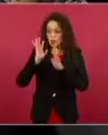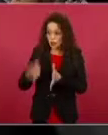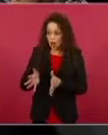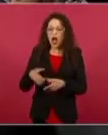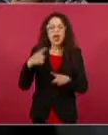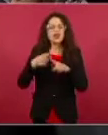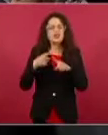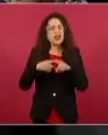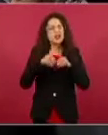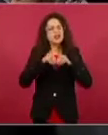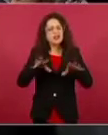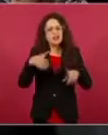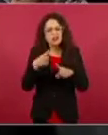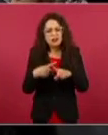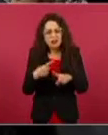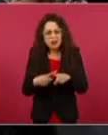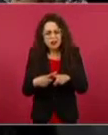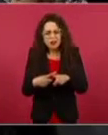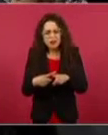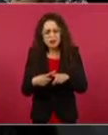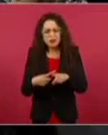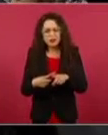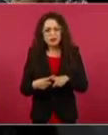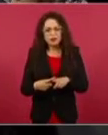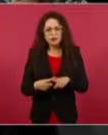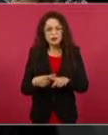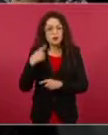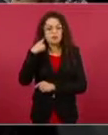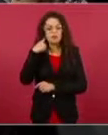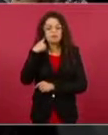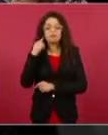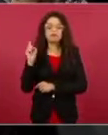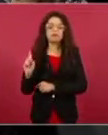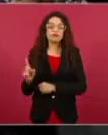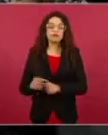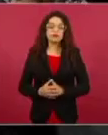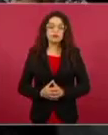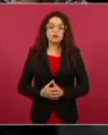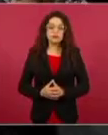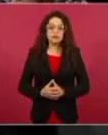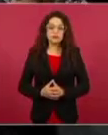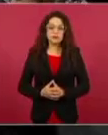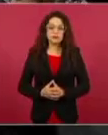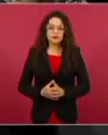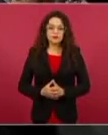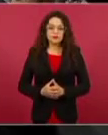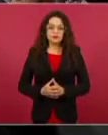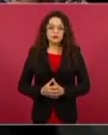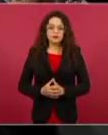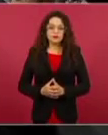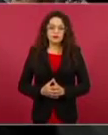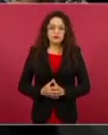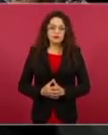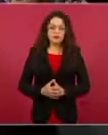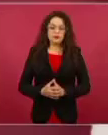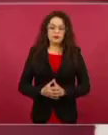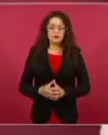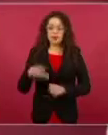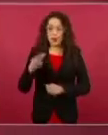denuncia de Lozoya viene esta declaración. Pero no es